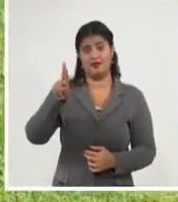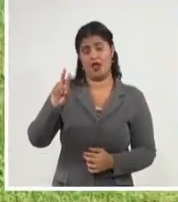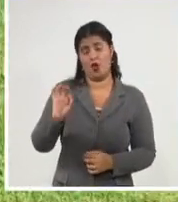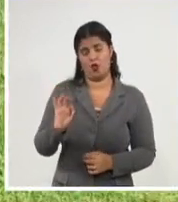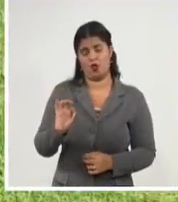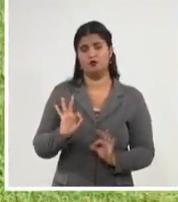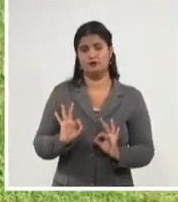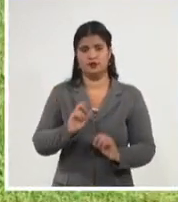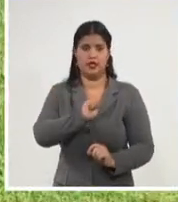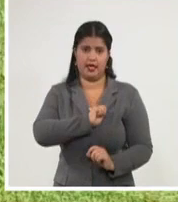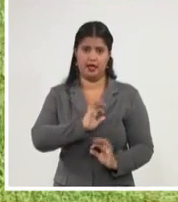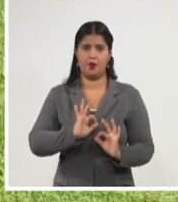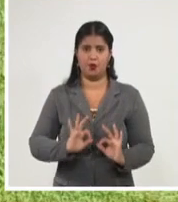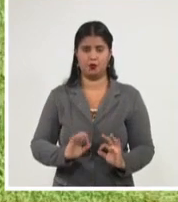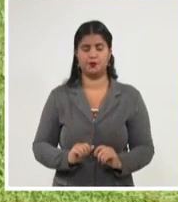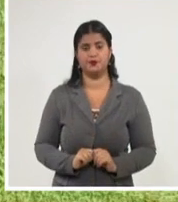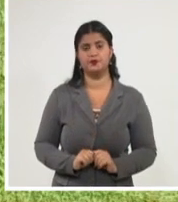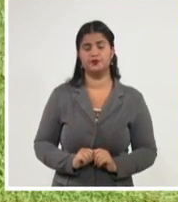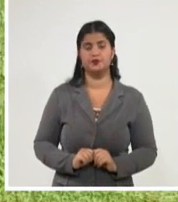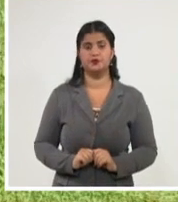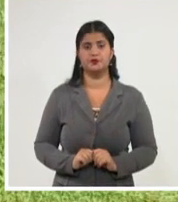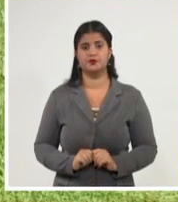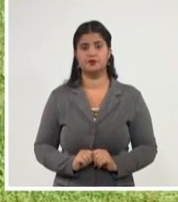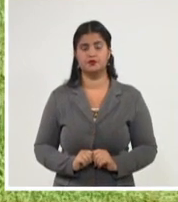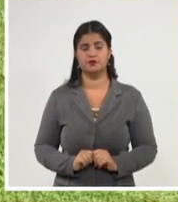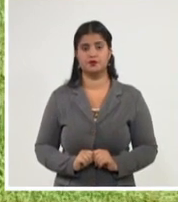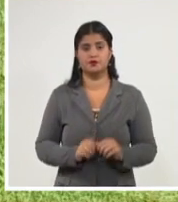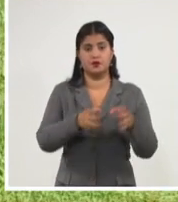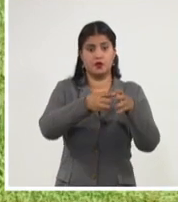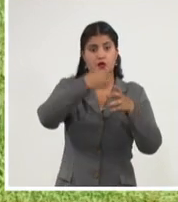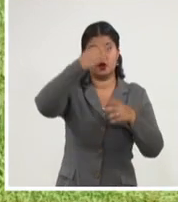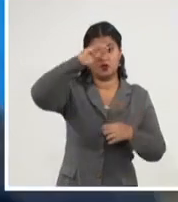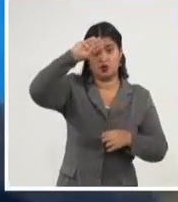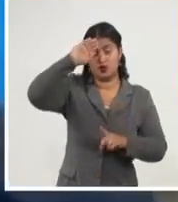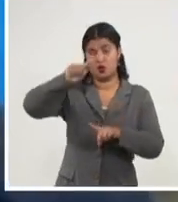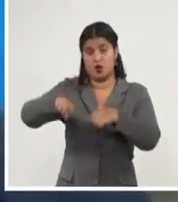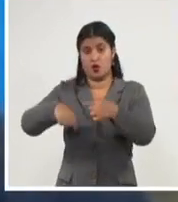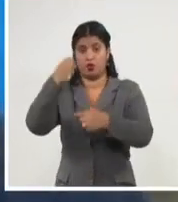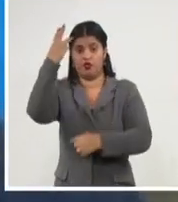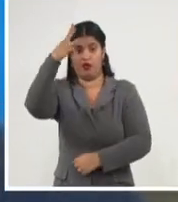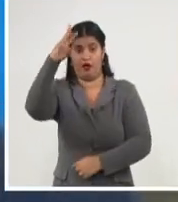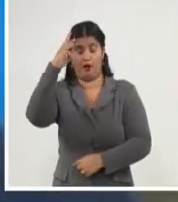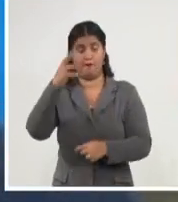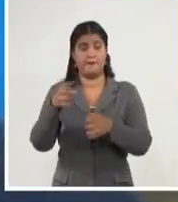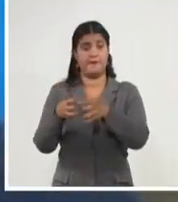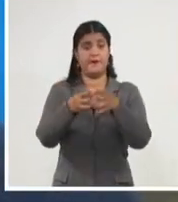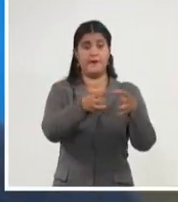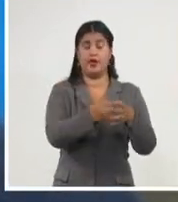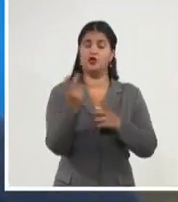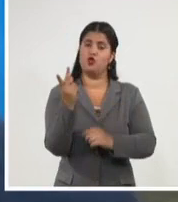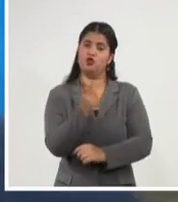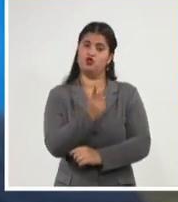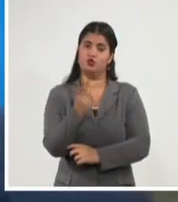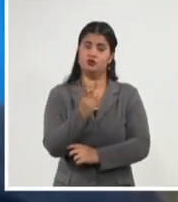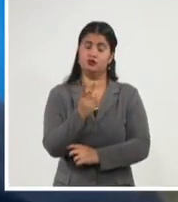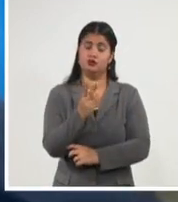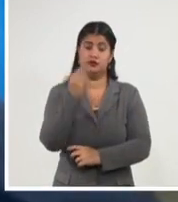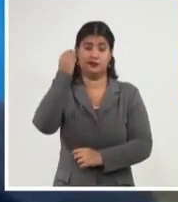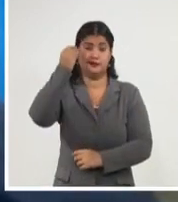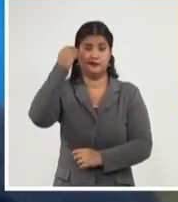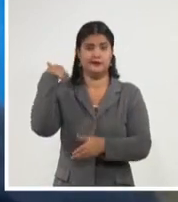¿Pudiera ser el abridor frente a México en el segundo partido? El actual campeón, rival, dificilísimo. Bueno, hasta ahora he pensado